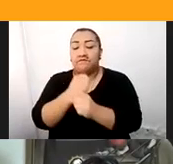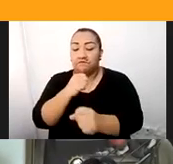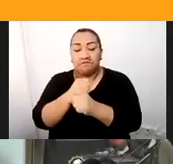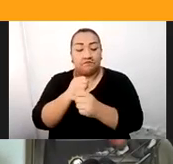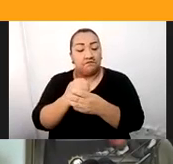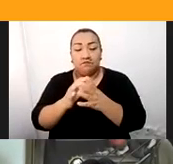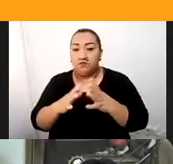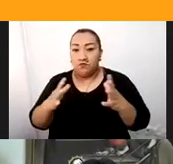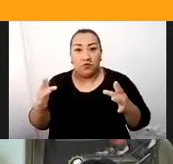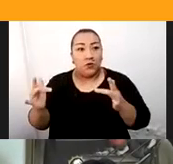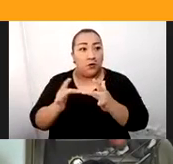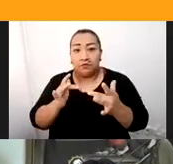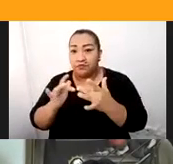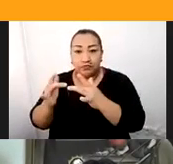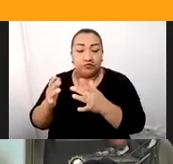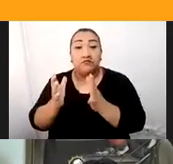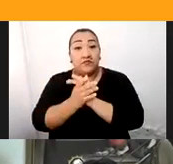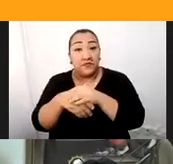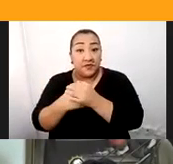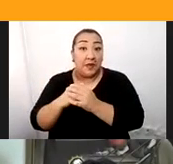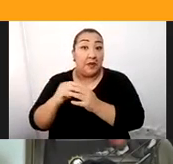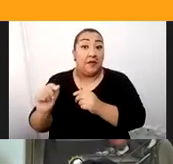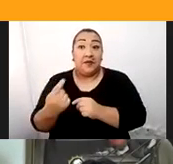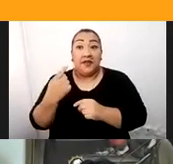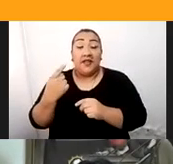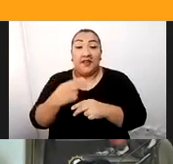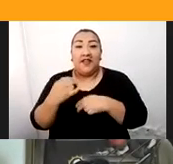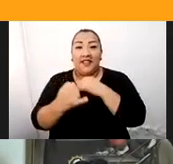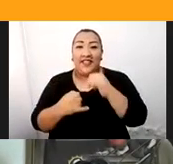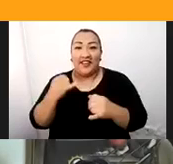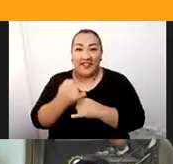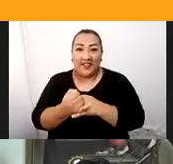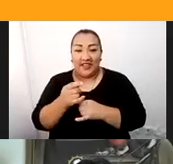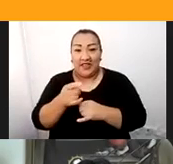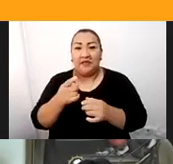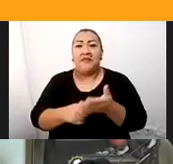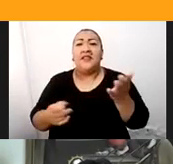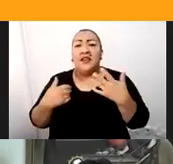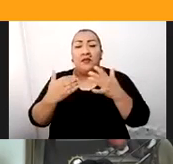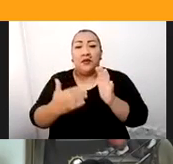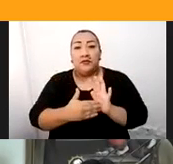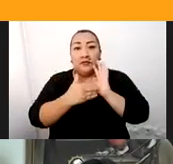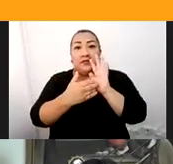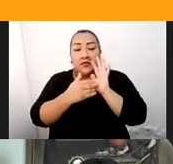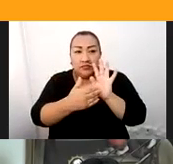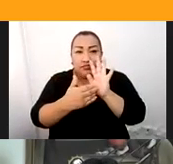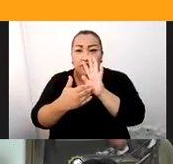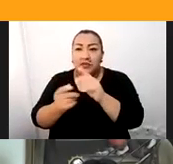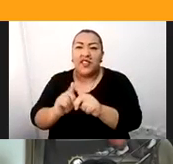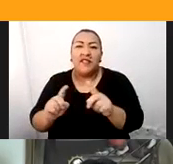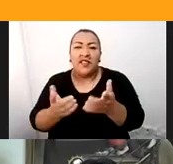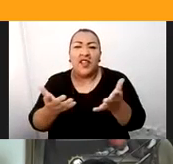coordinado. Y aprovechamos esta primera rueda internacional Destino Sur para poder mostrar nuestros recursos